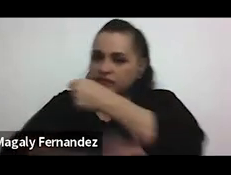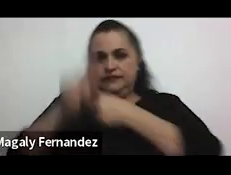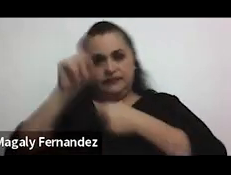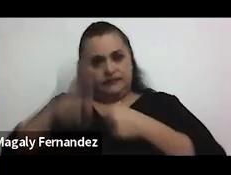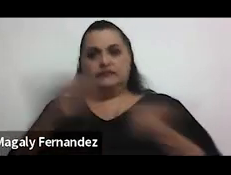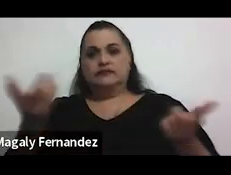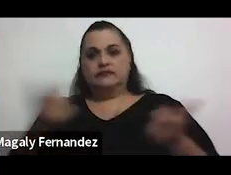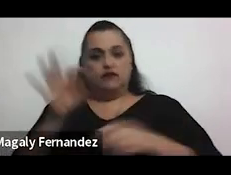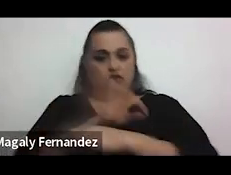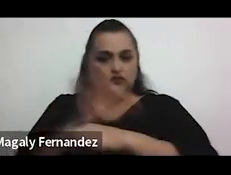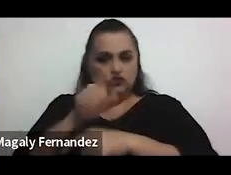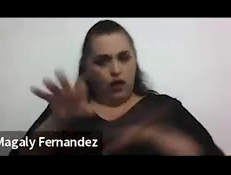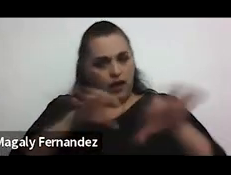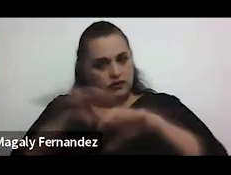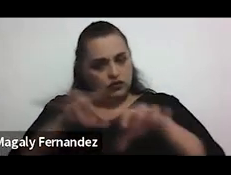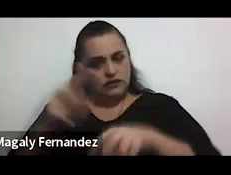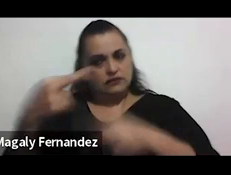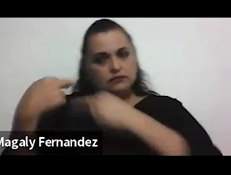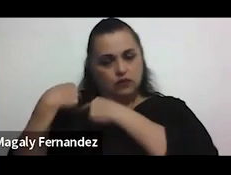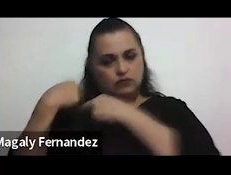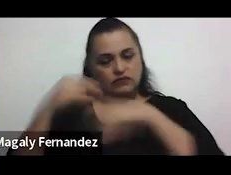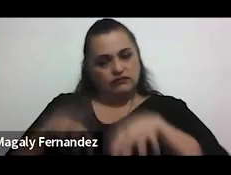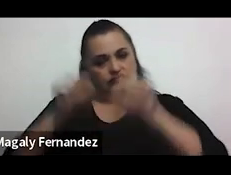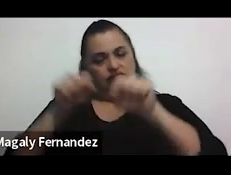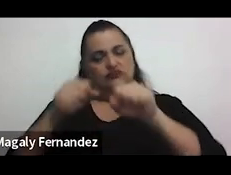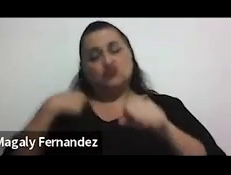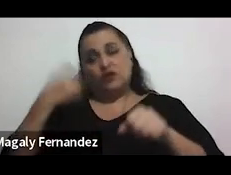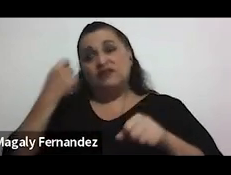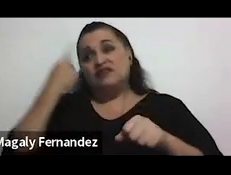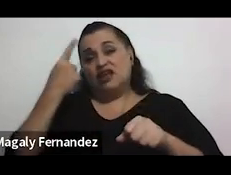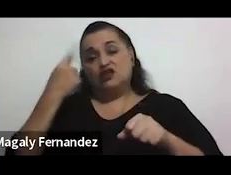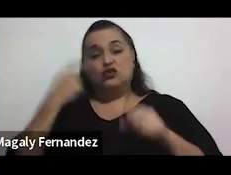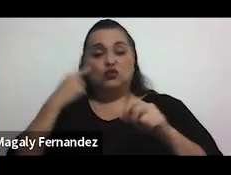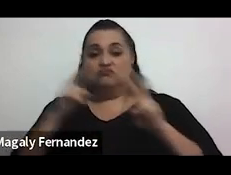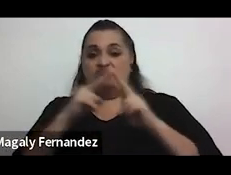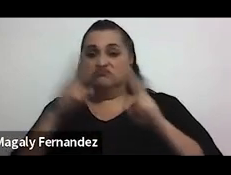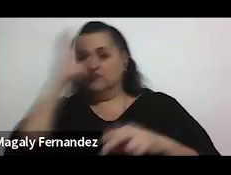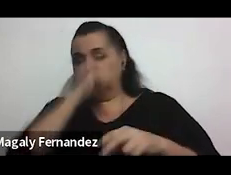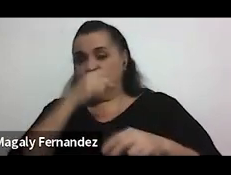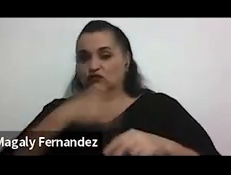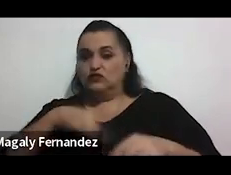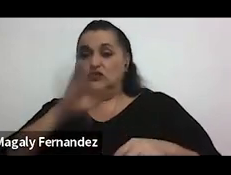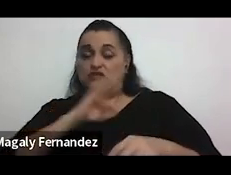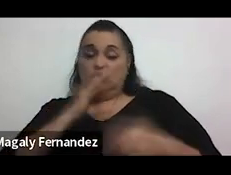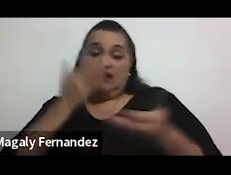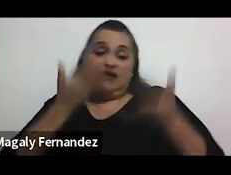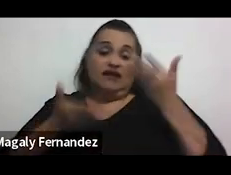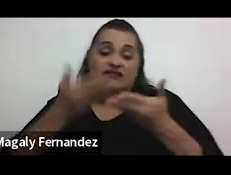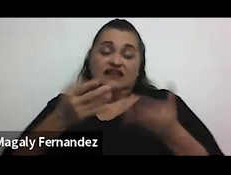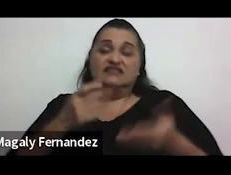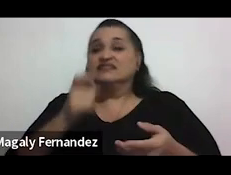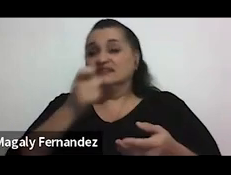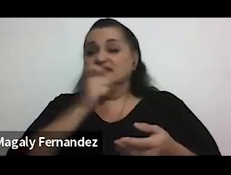función de sus propias acciones entiendo y reconozco la frustración porque como bien lo dijiste a veces cuesta mucho tener